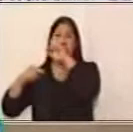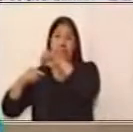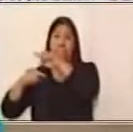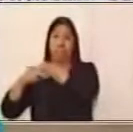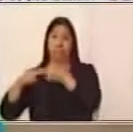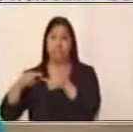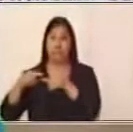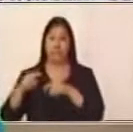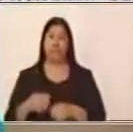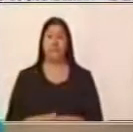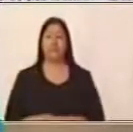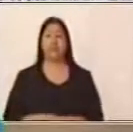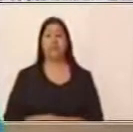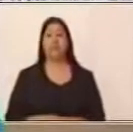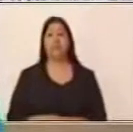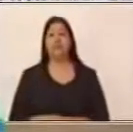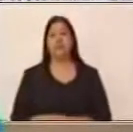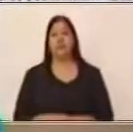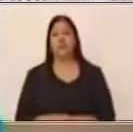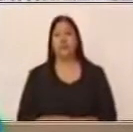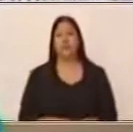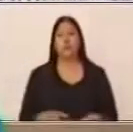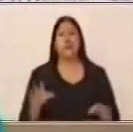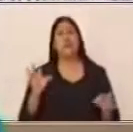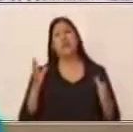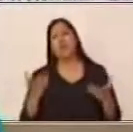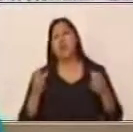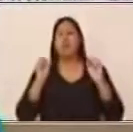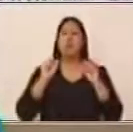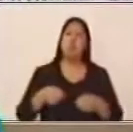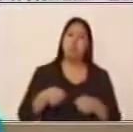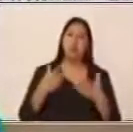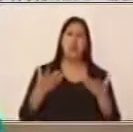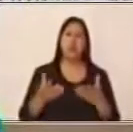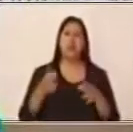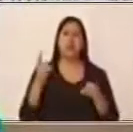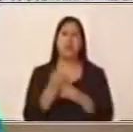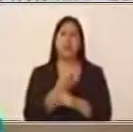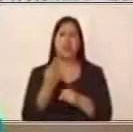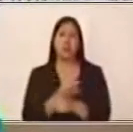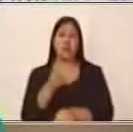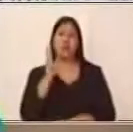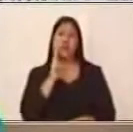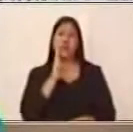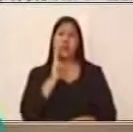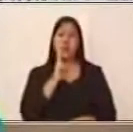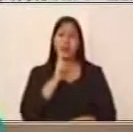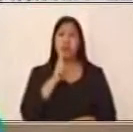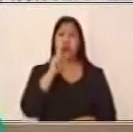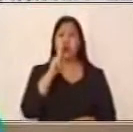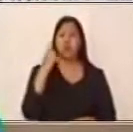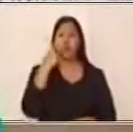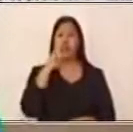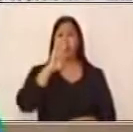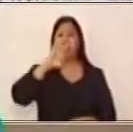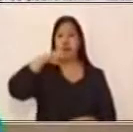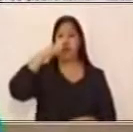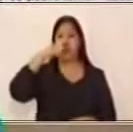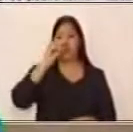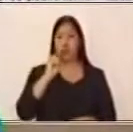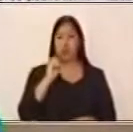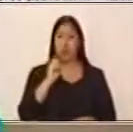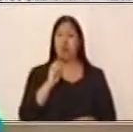la conjugación del verbo puede ser un sujeto tácito, por ejemplo, que no necesitamos que